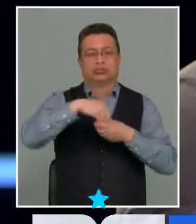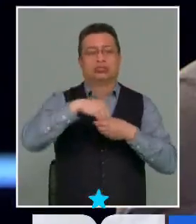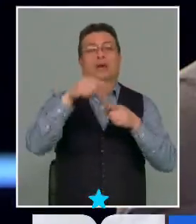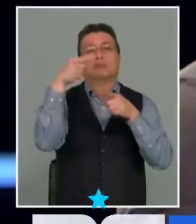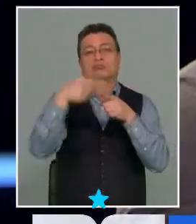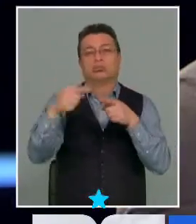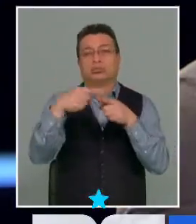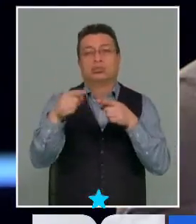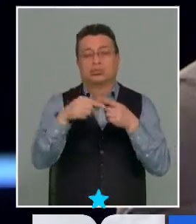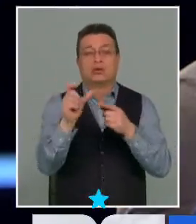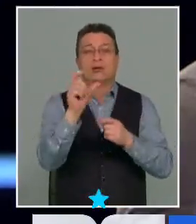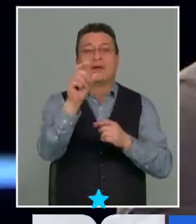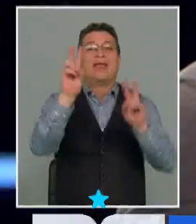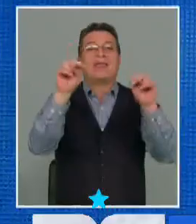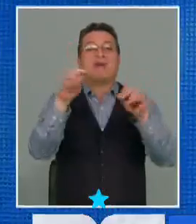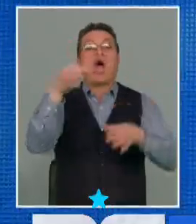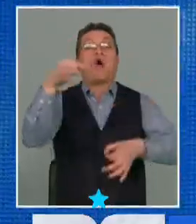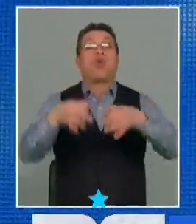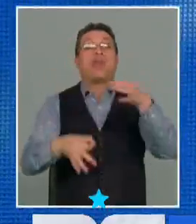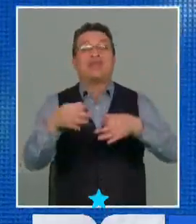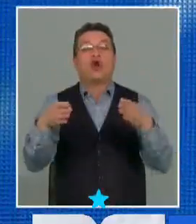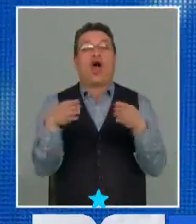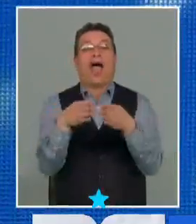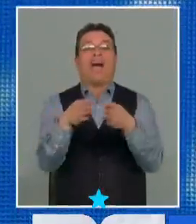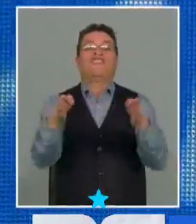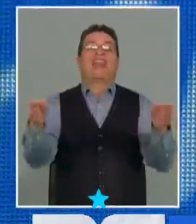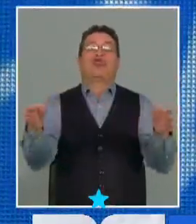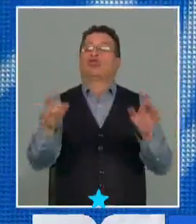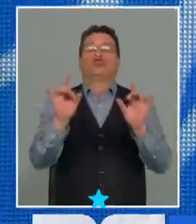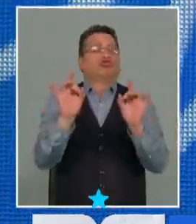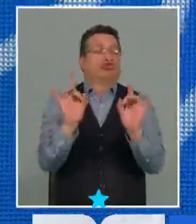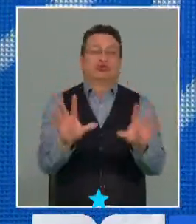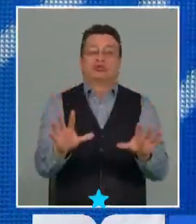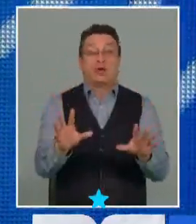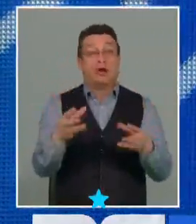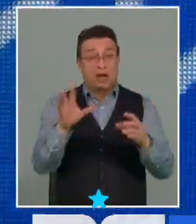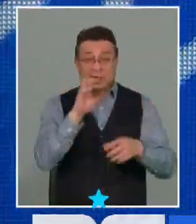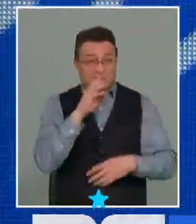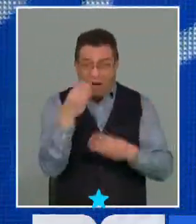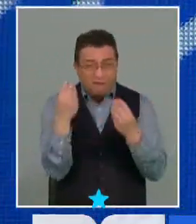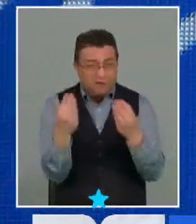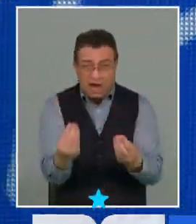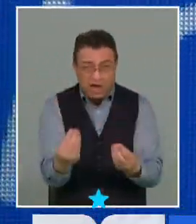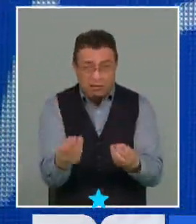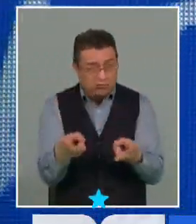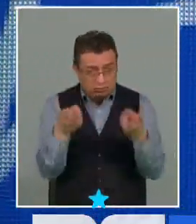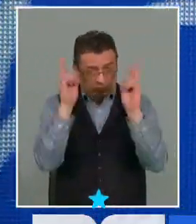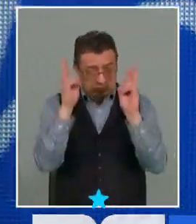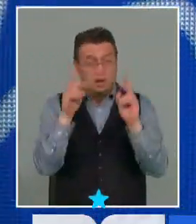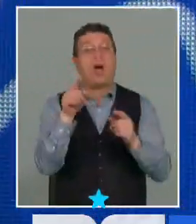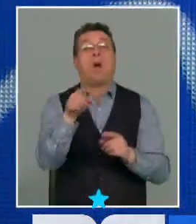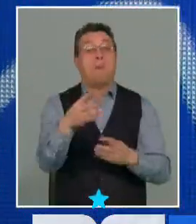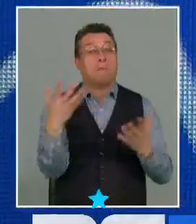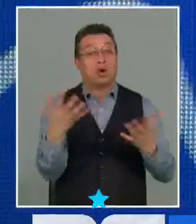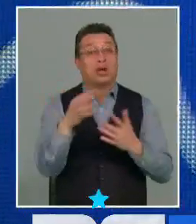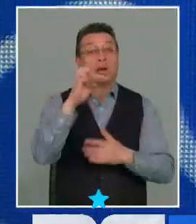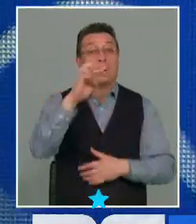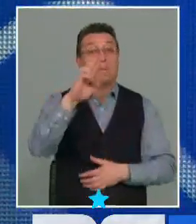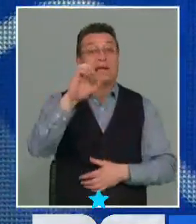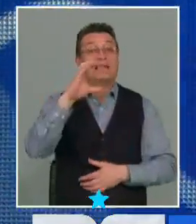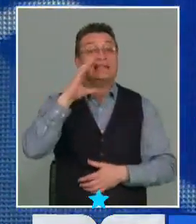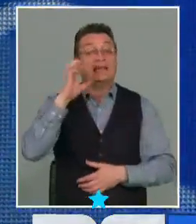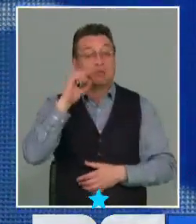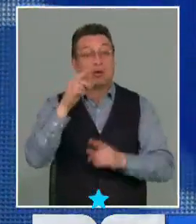que se llaman conceptos jurídicos abiertos o indeterminados. Y es bueno que así sea, porque esos principios que